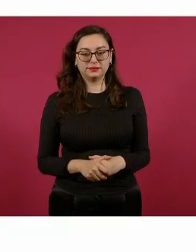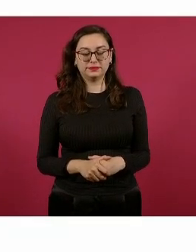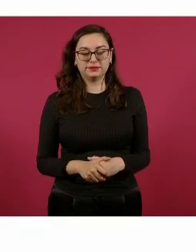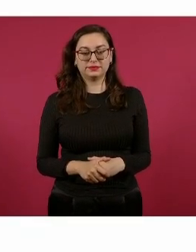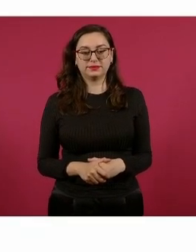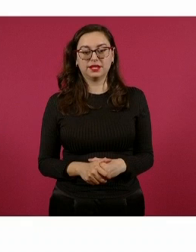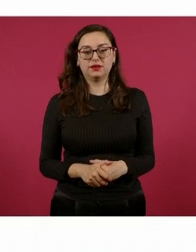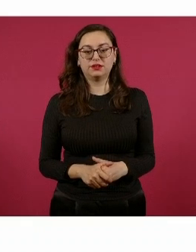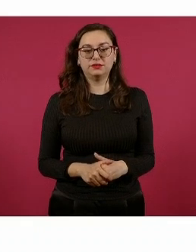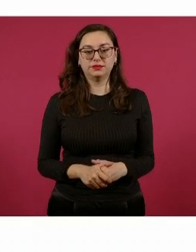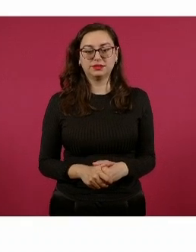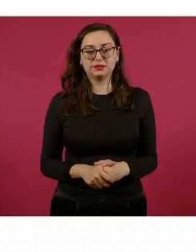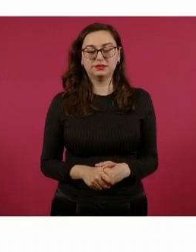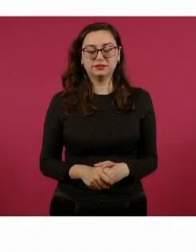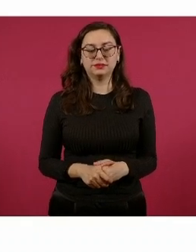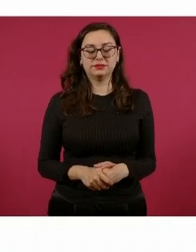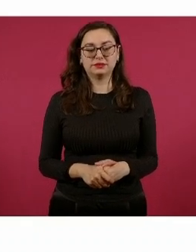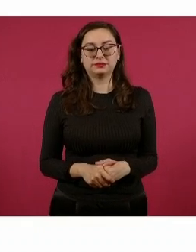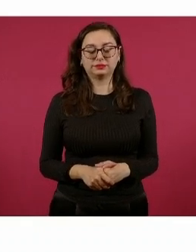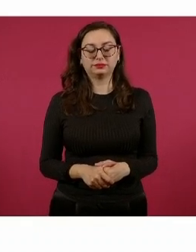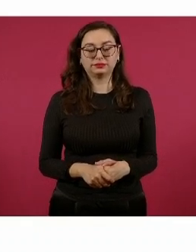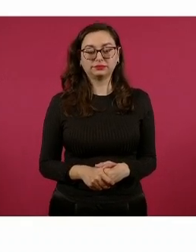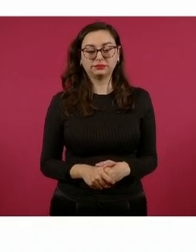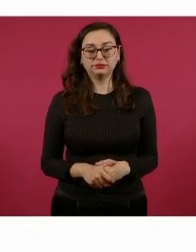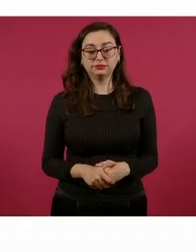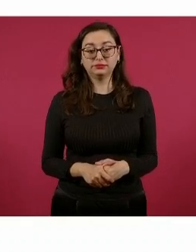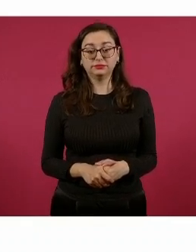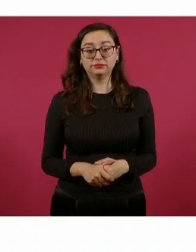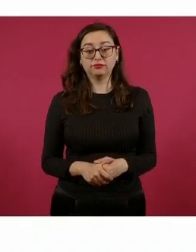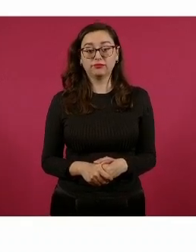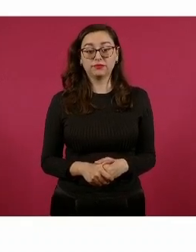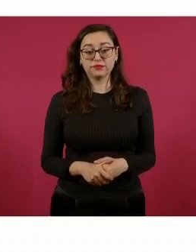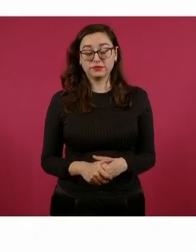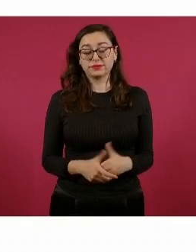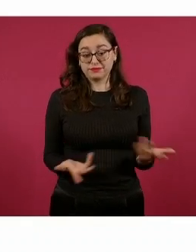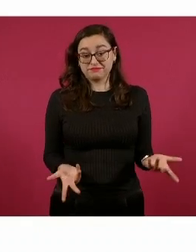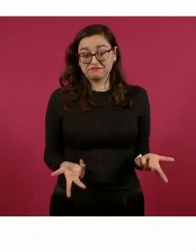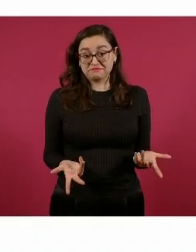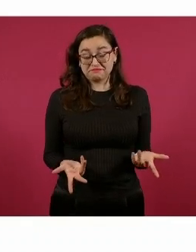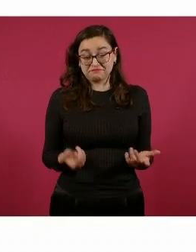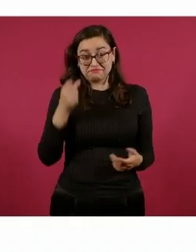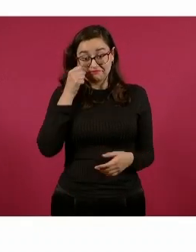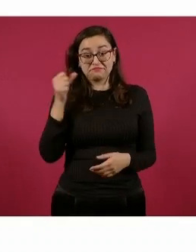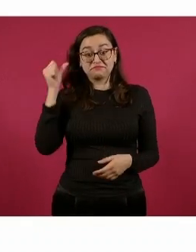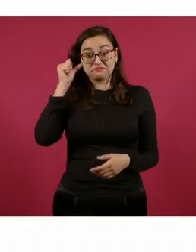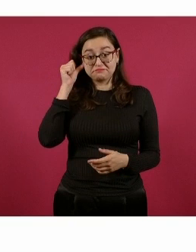¿Hoy es? Ah, este es de ayer. Miren, miren cómo estamos,